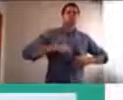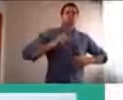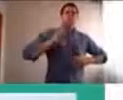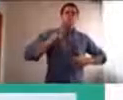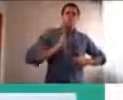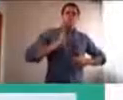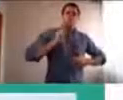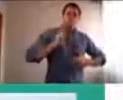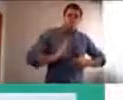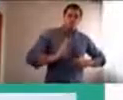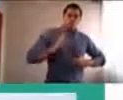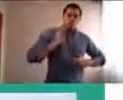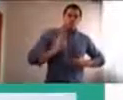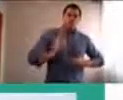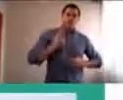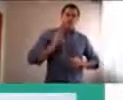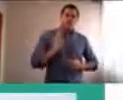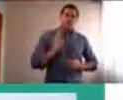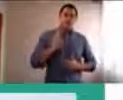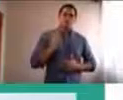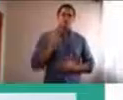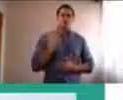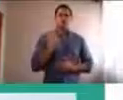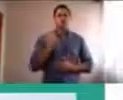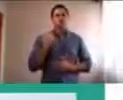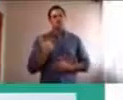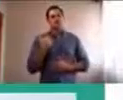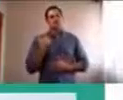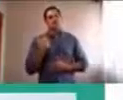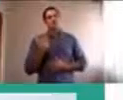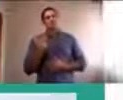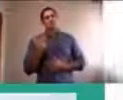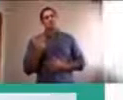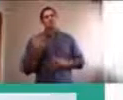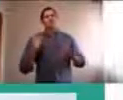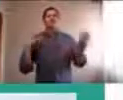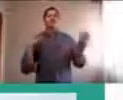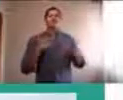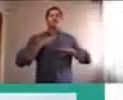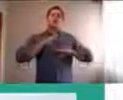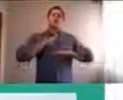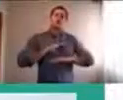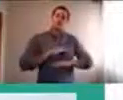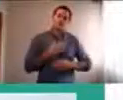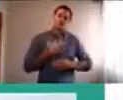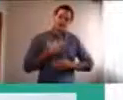y, ¿cuántas veces, en la vida, si hubiésemos contado, hasta 10, hubiésemos evitado,